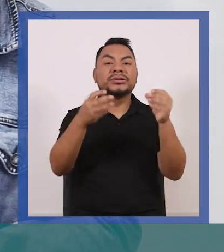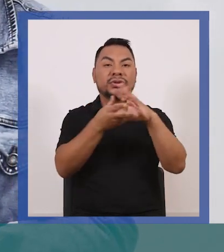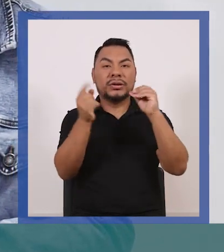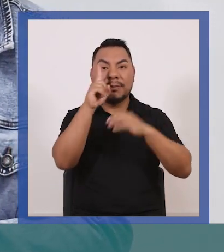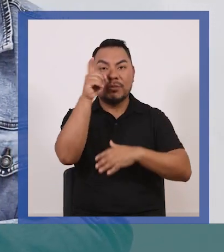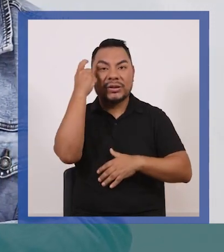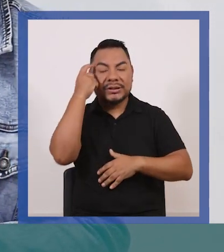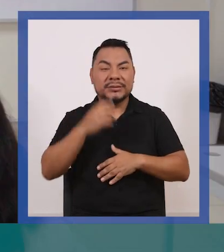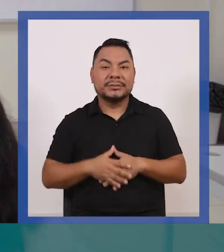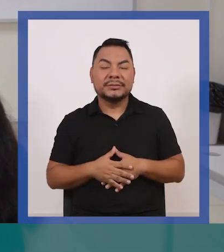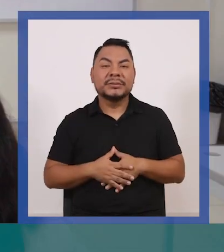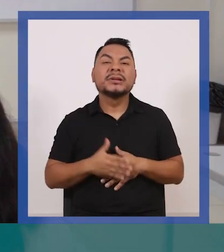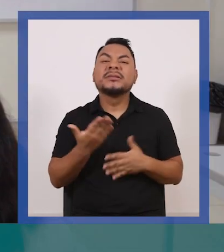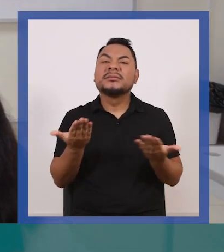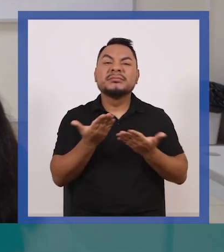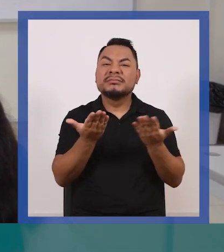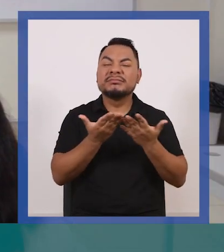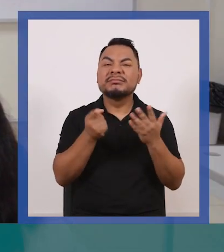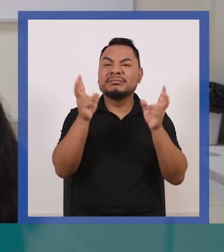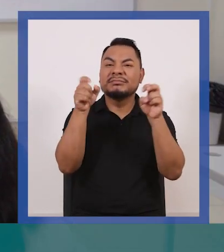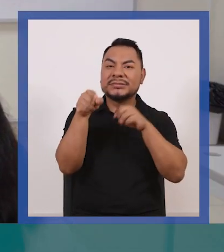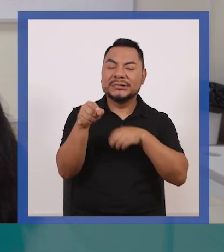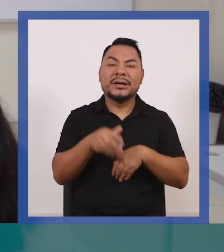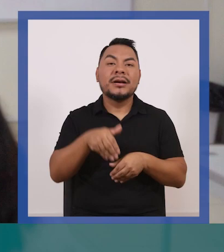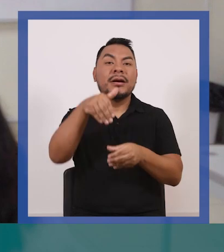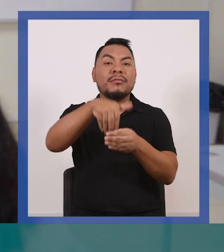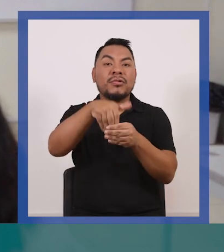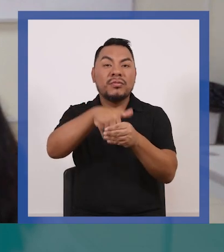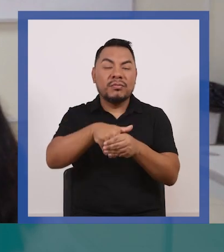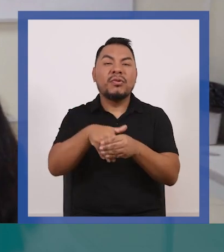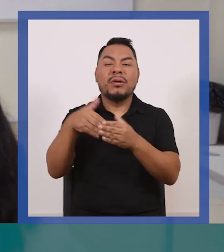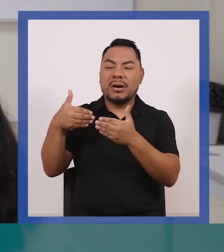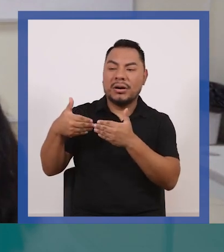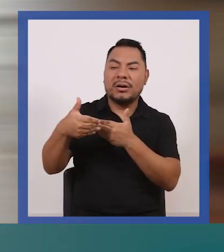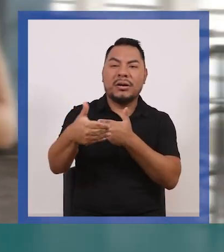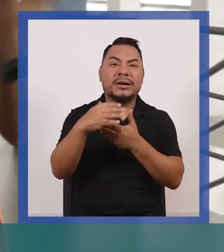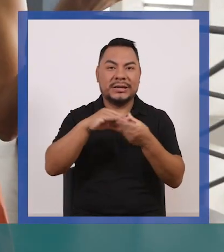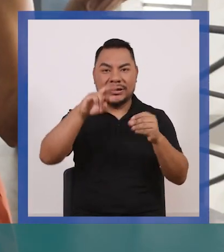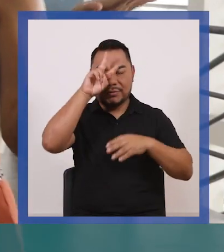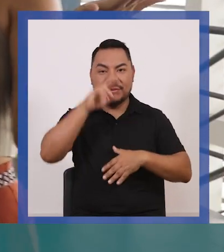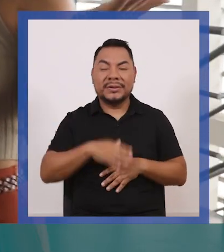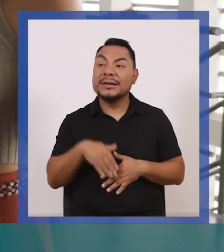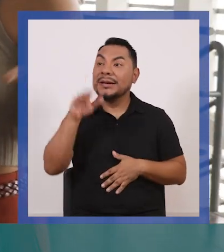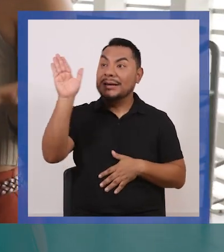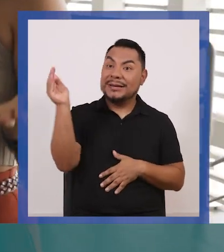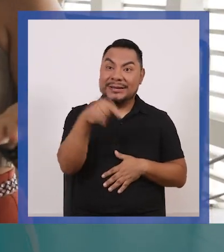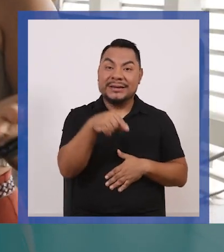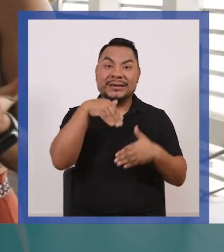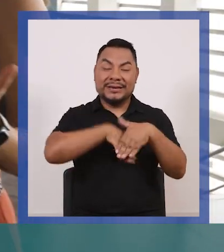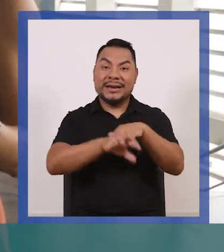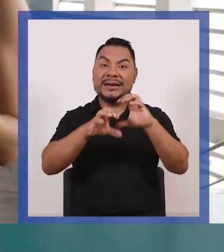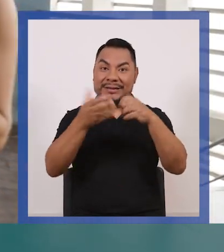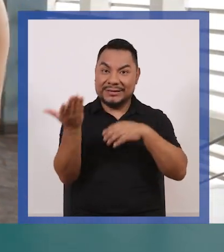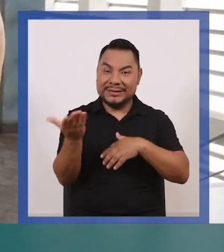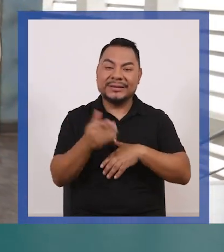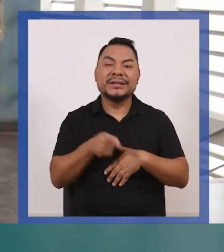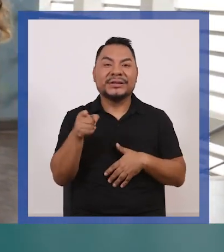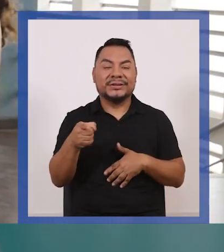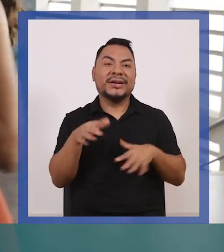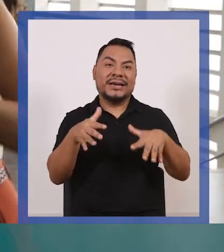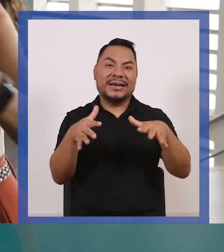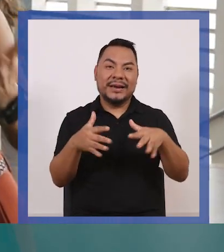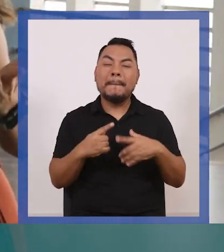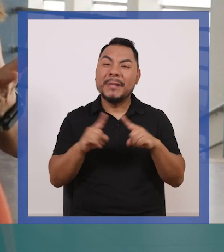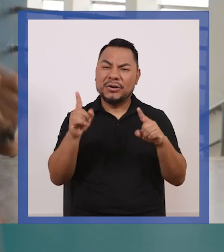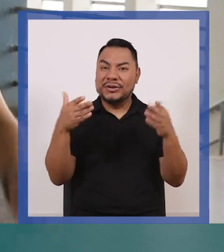nuestra historia política. Nos estamos refiriendo al voto a través de la historia. Rubi, ya estamos llegando a tu clase. Sé que tienes